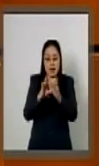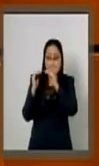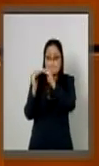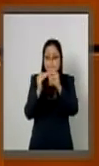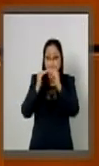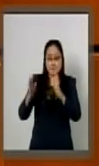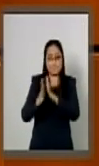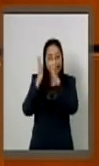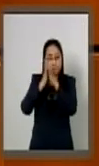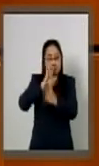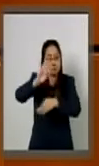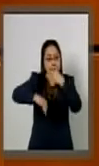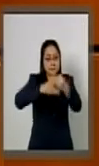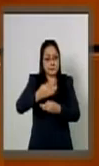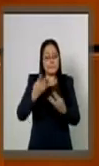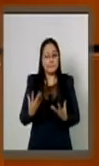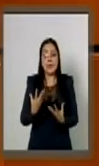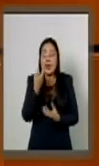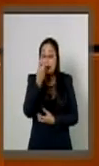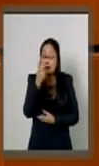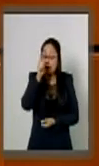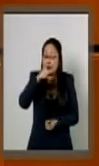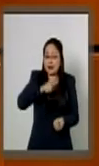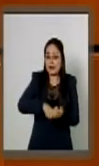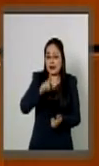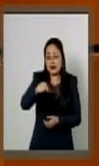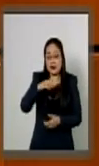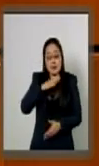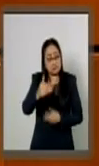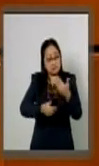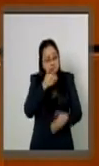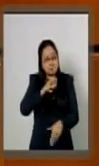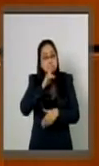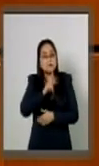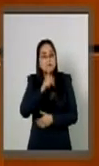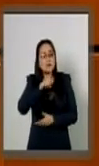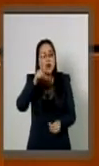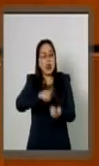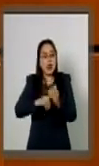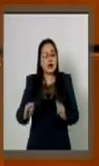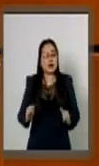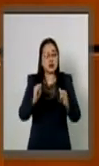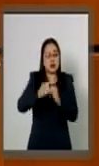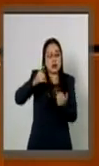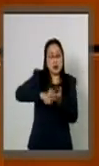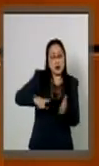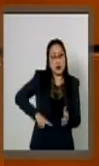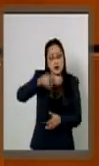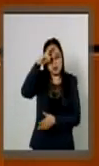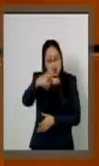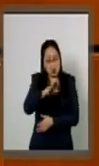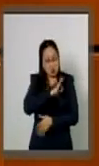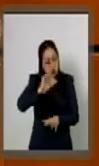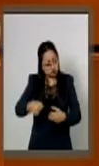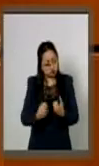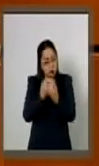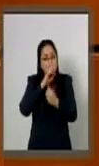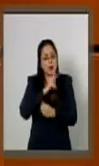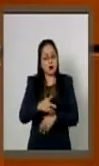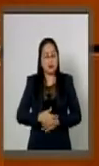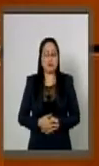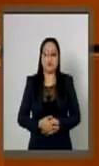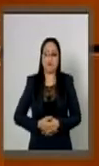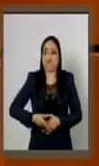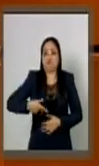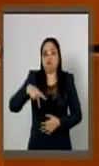lo que ha permitido garantizar viabilidad y continuidad a las instituciones del Estado mexicano. Sin embargo,